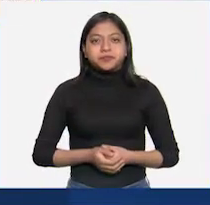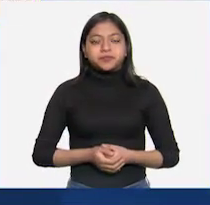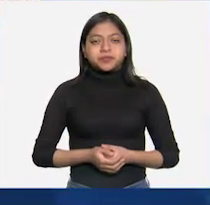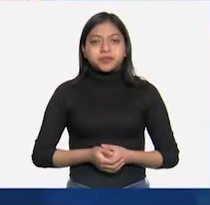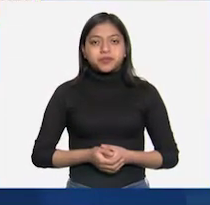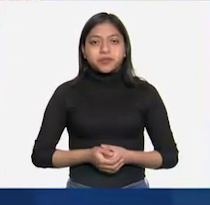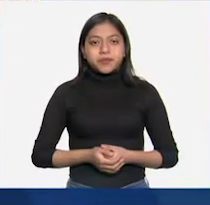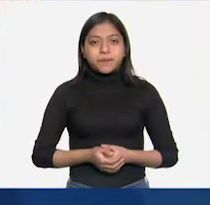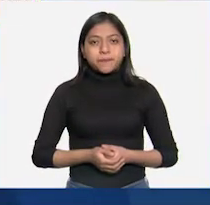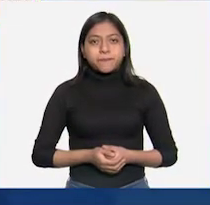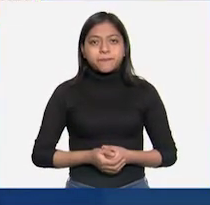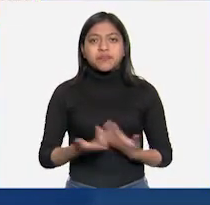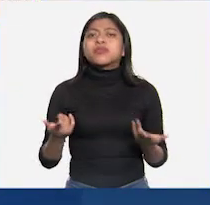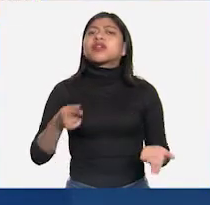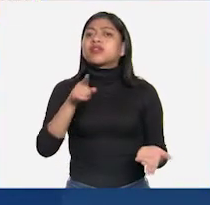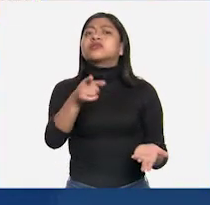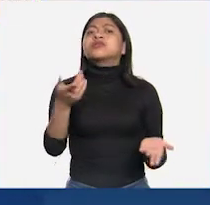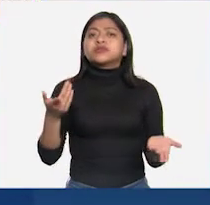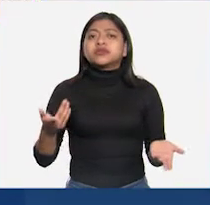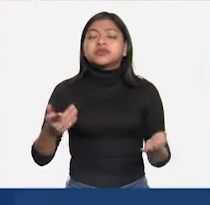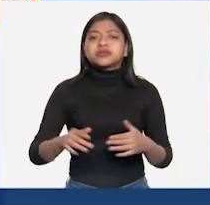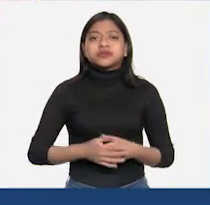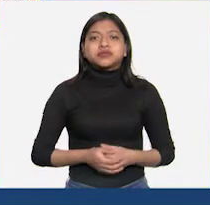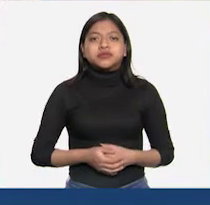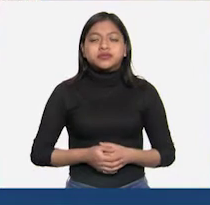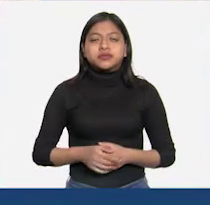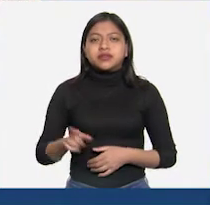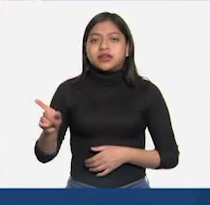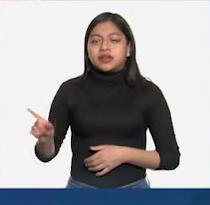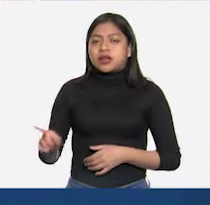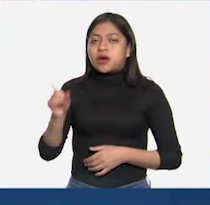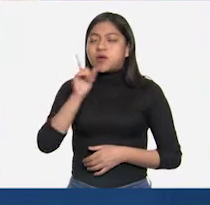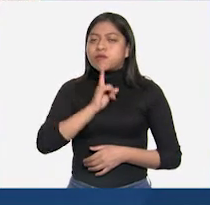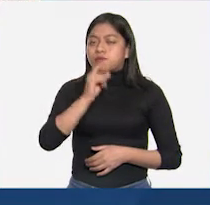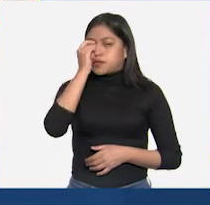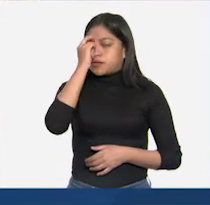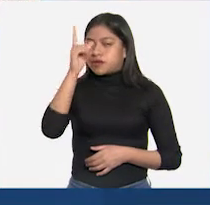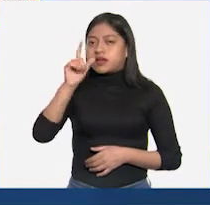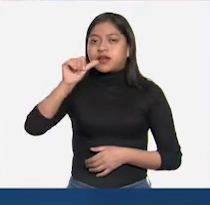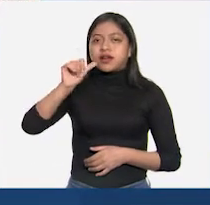Y tú, Alfonsina Storni.